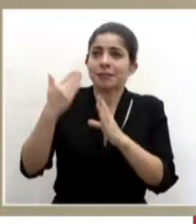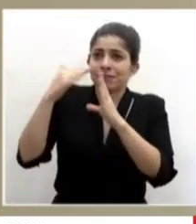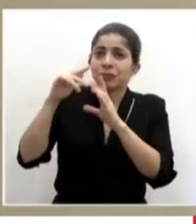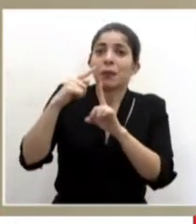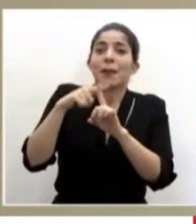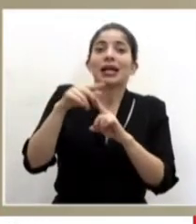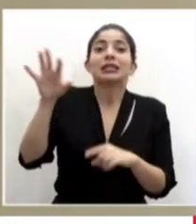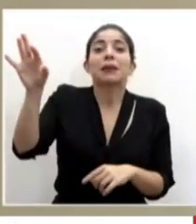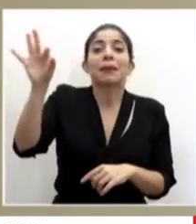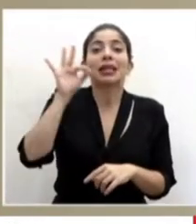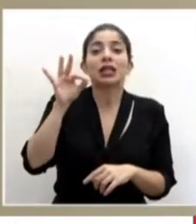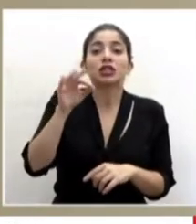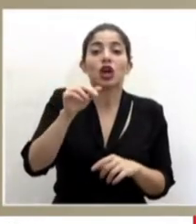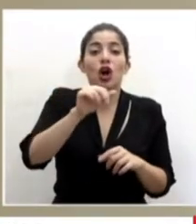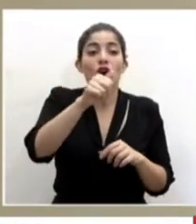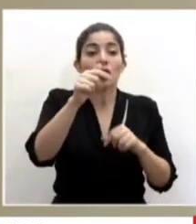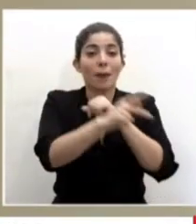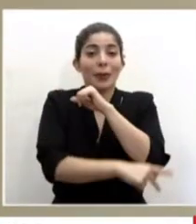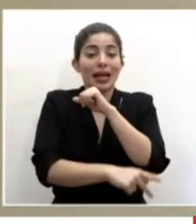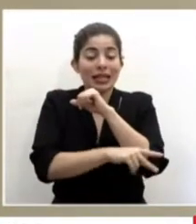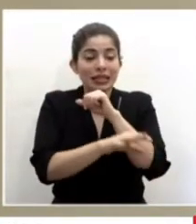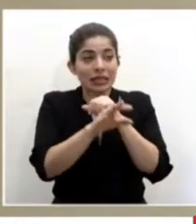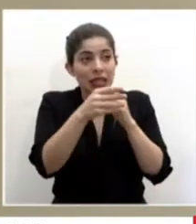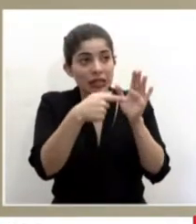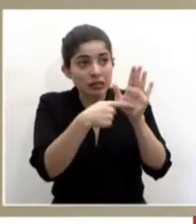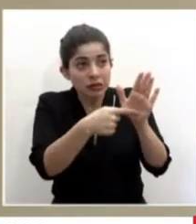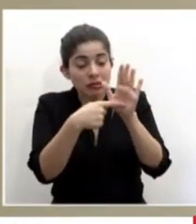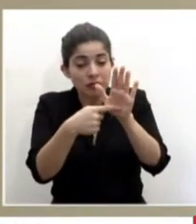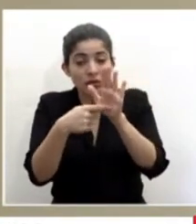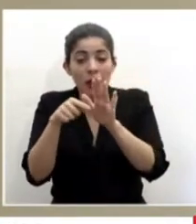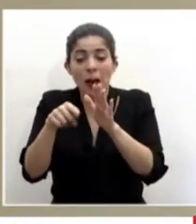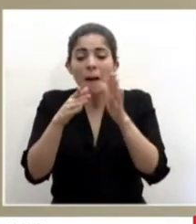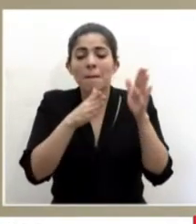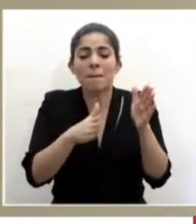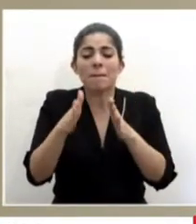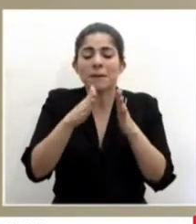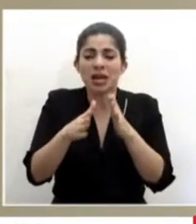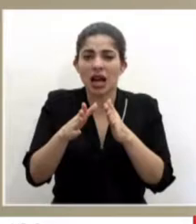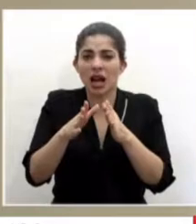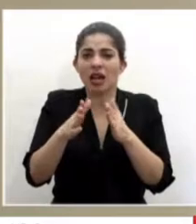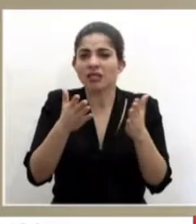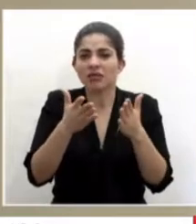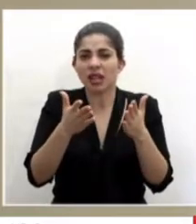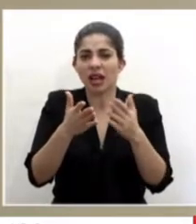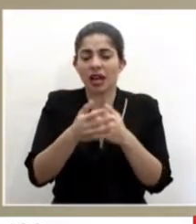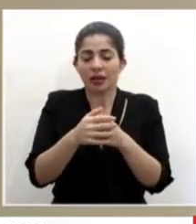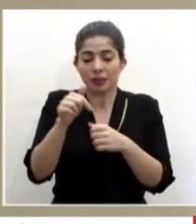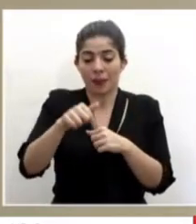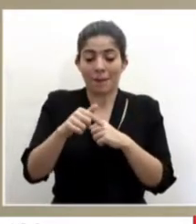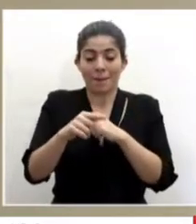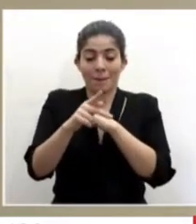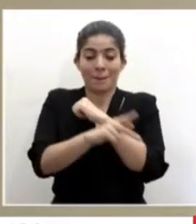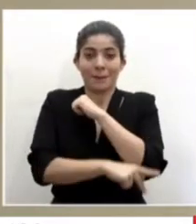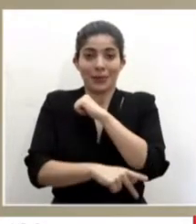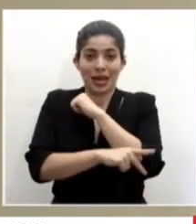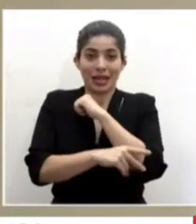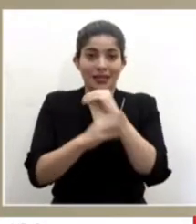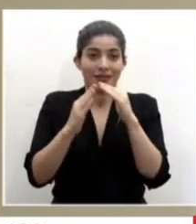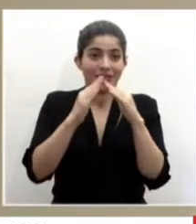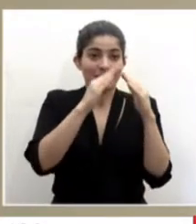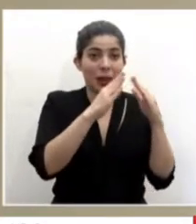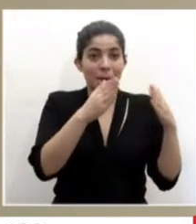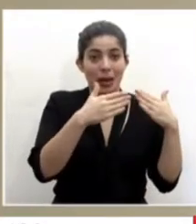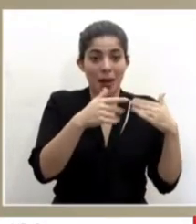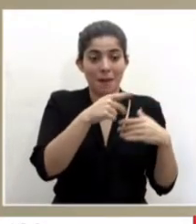invitación a los países vecinos. El plan incorpora al país vecino de Panamá en